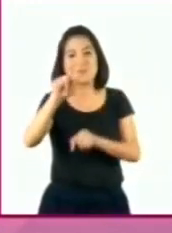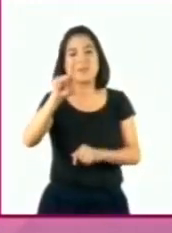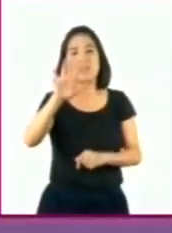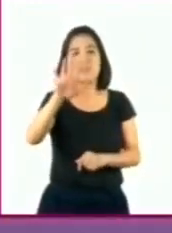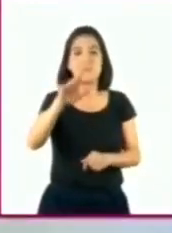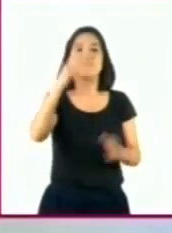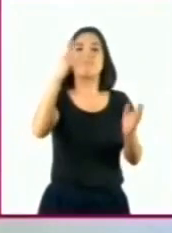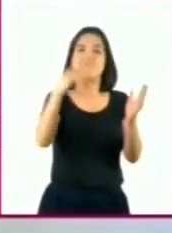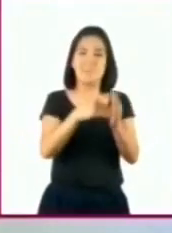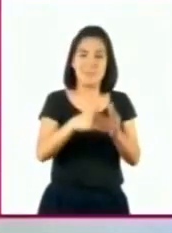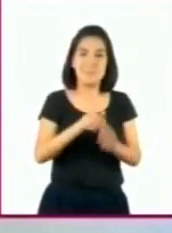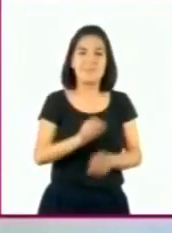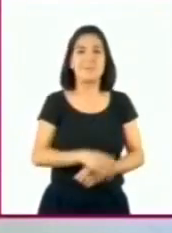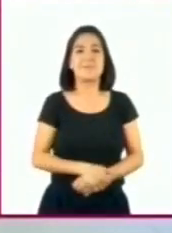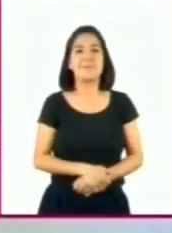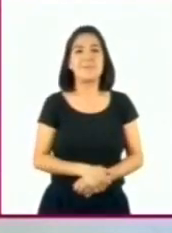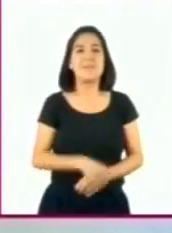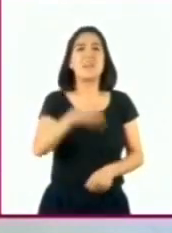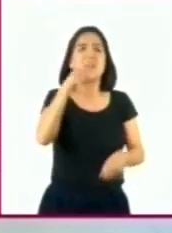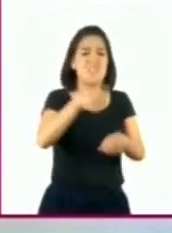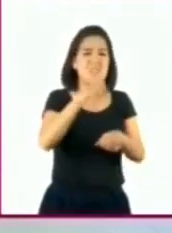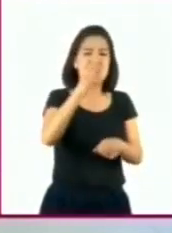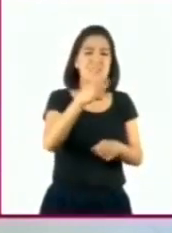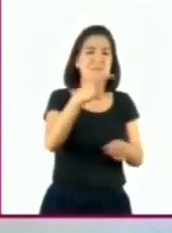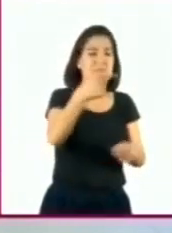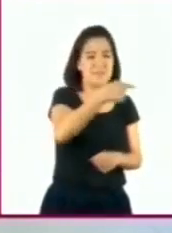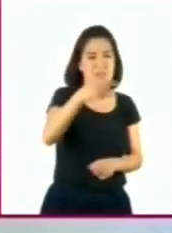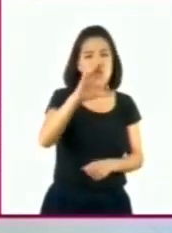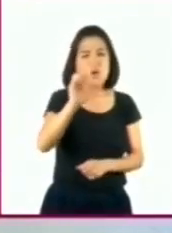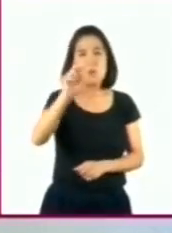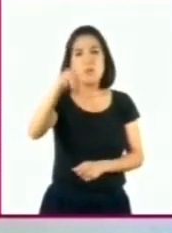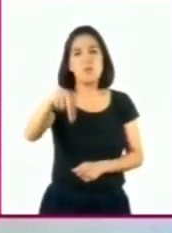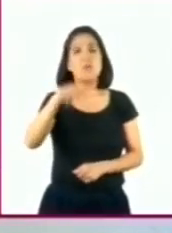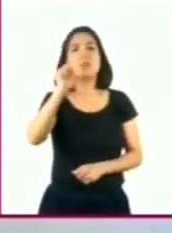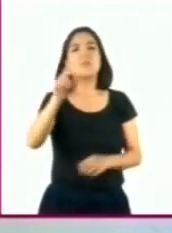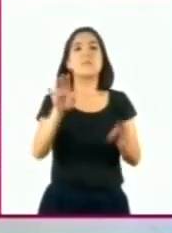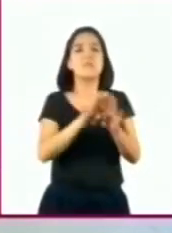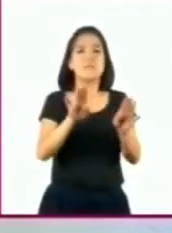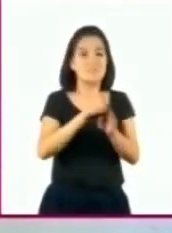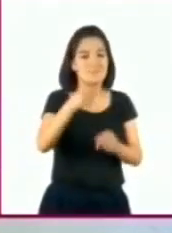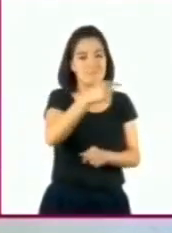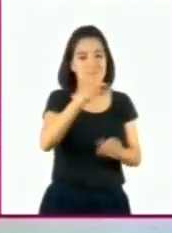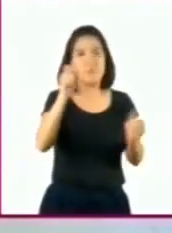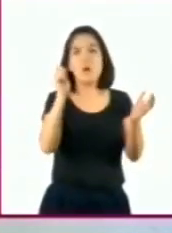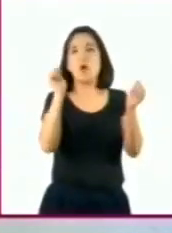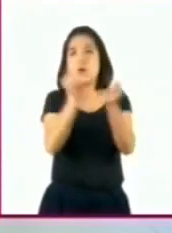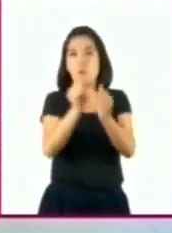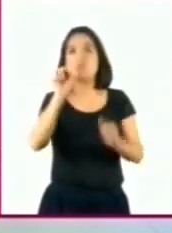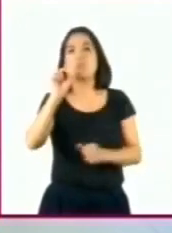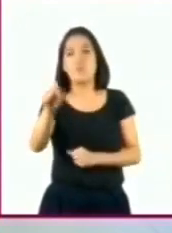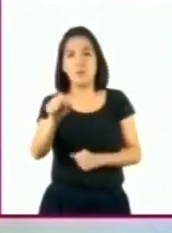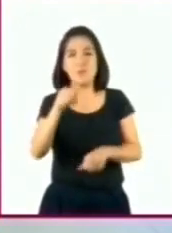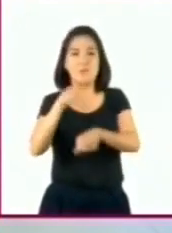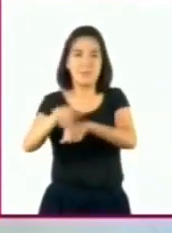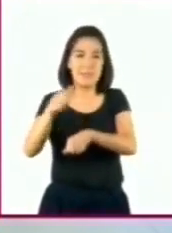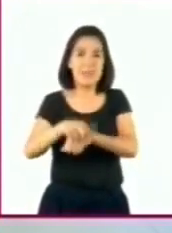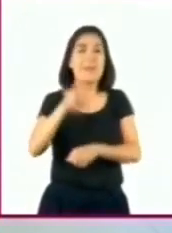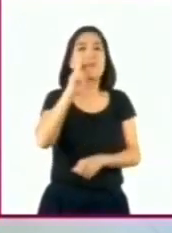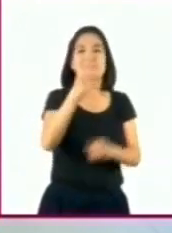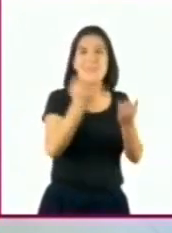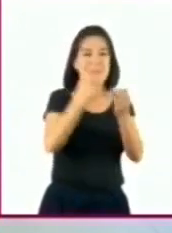Las fracciones comunes son equivalentes a una fracción decimal, como pudieron observar en el video.